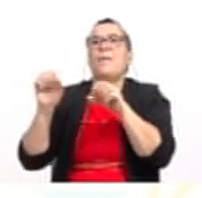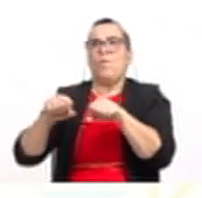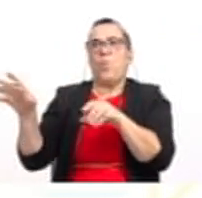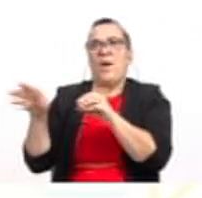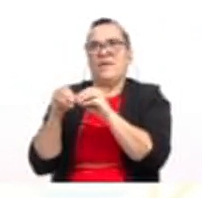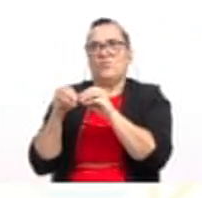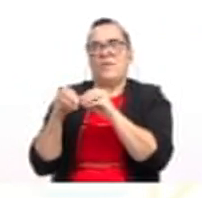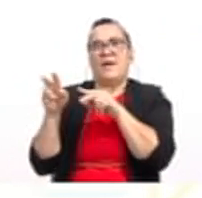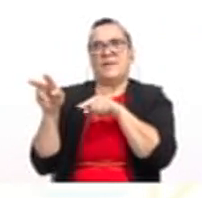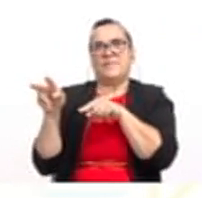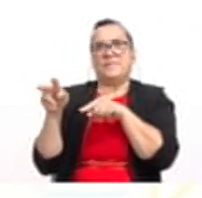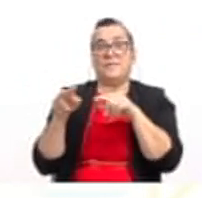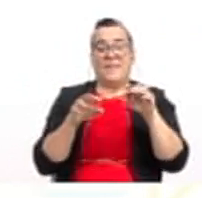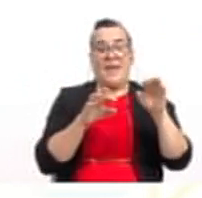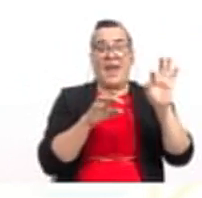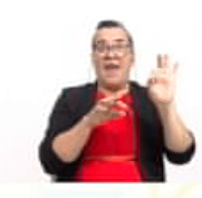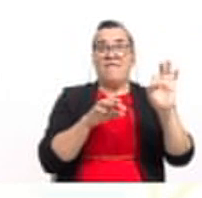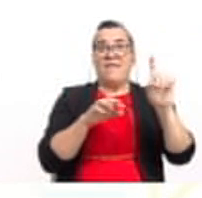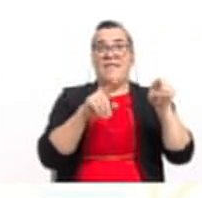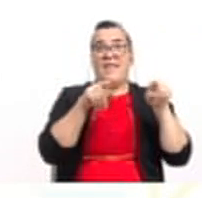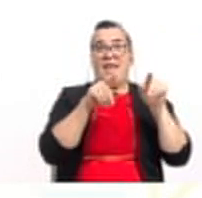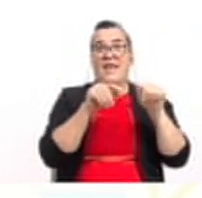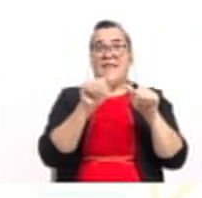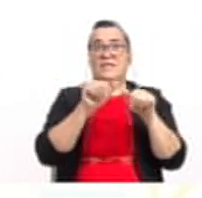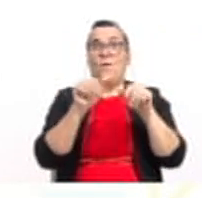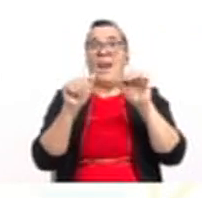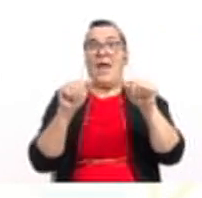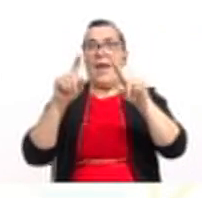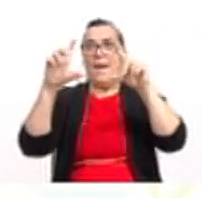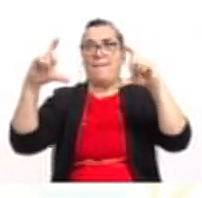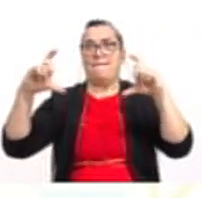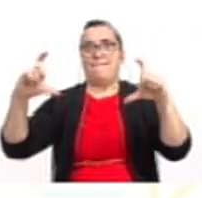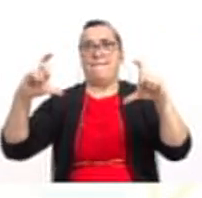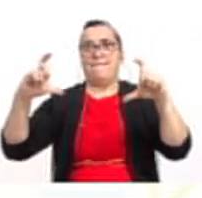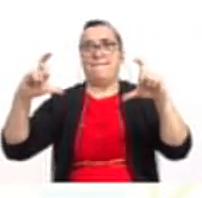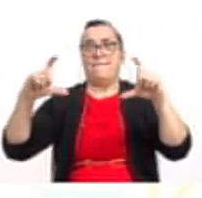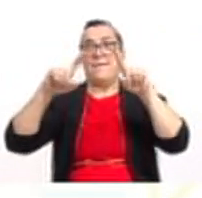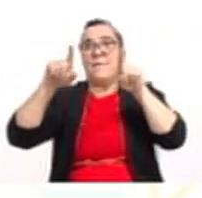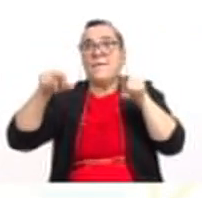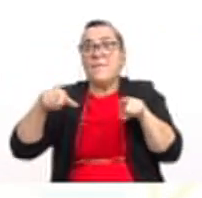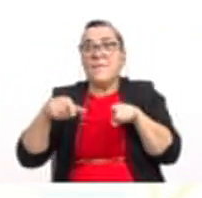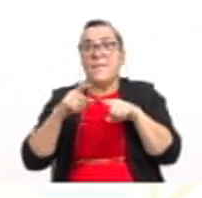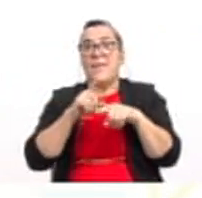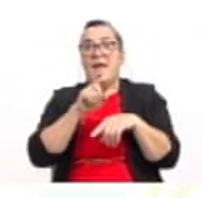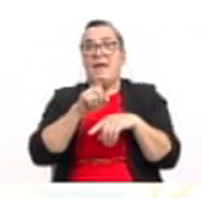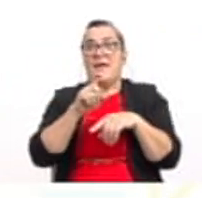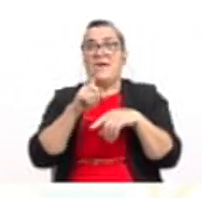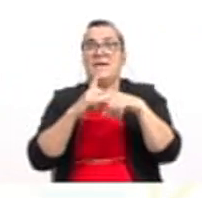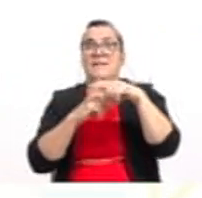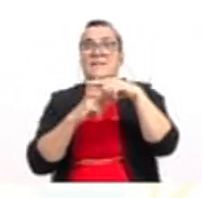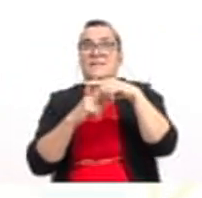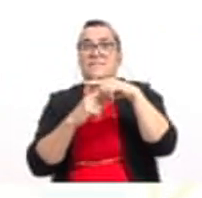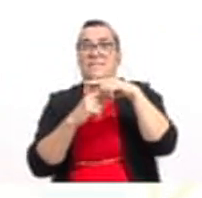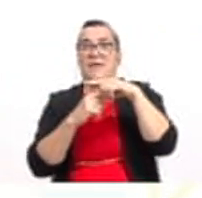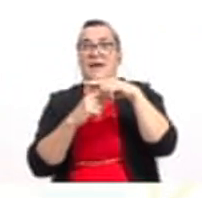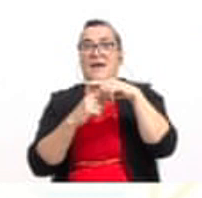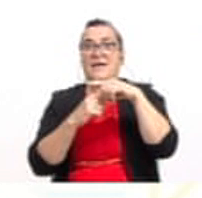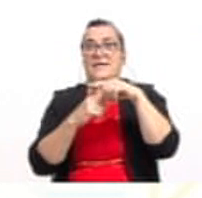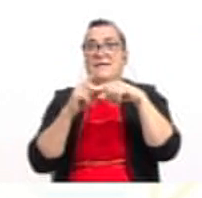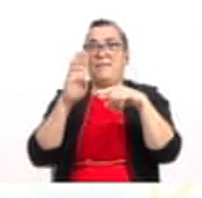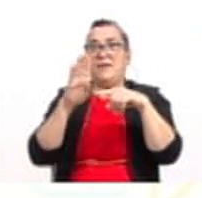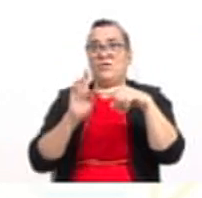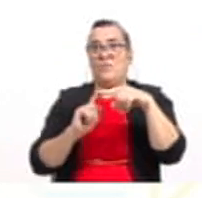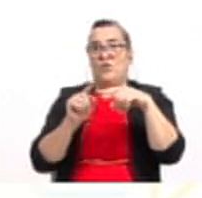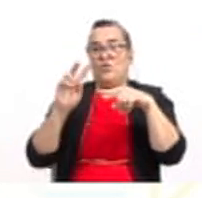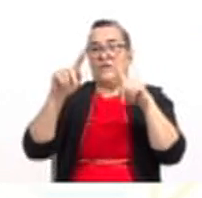siguiente forma. F de x es igual a a por el cuadrado de x más b sobre